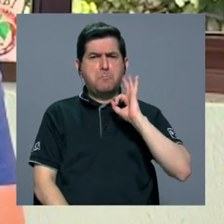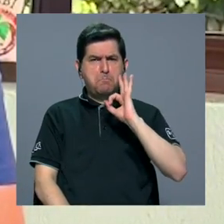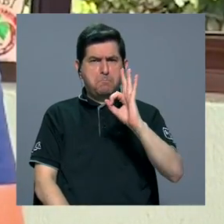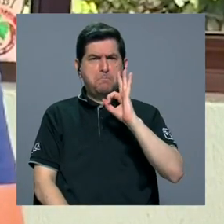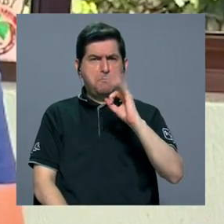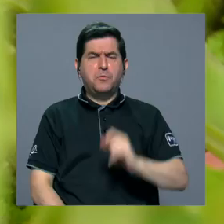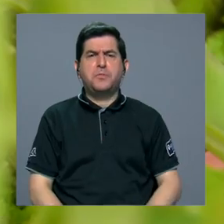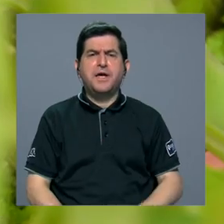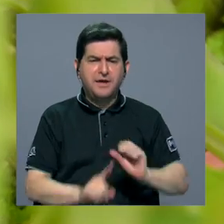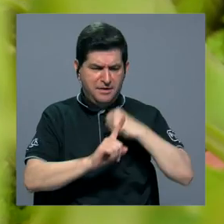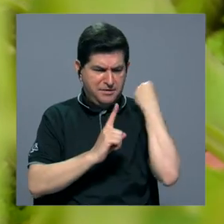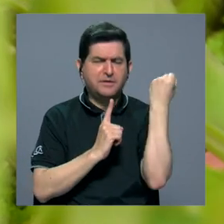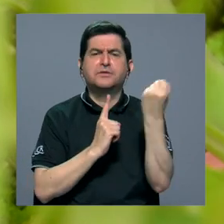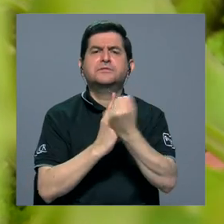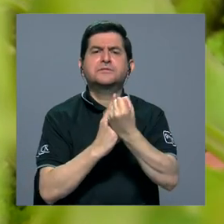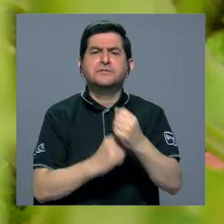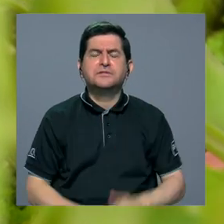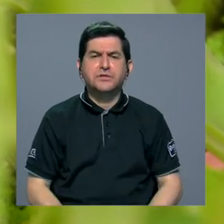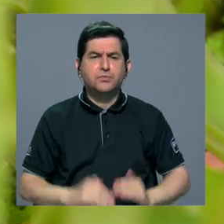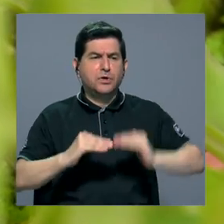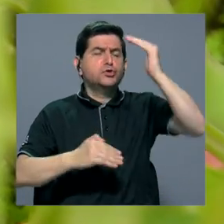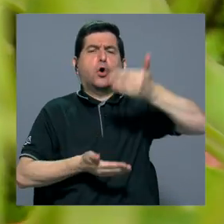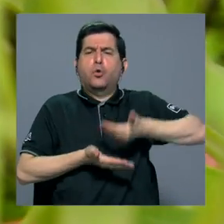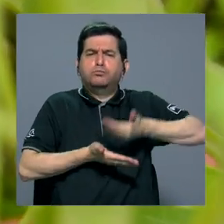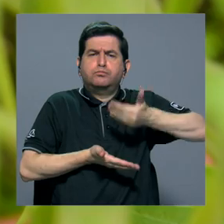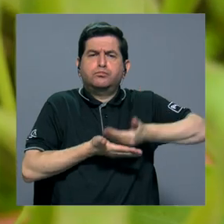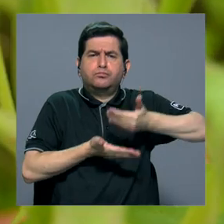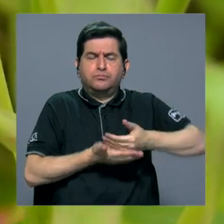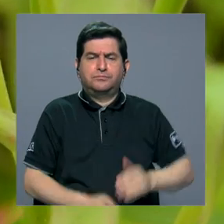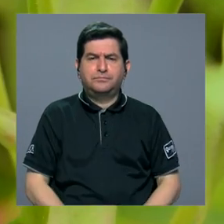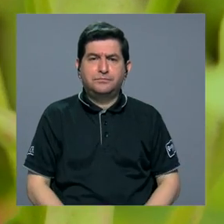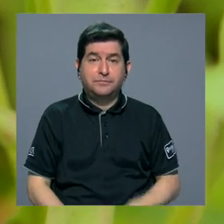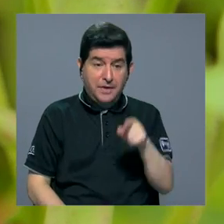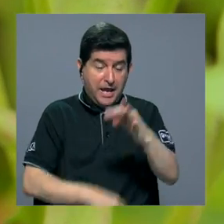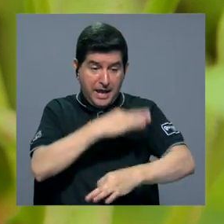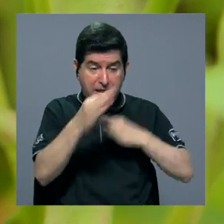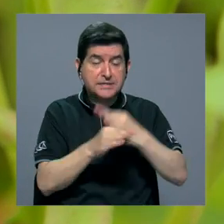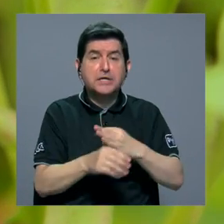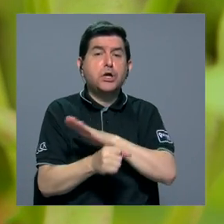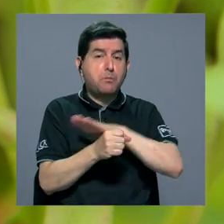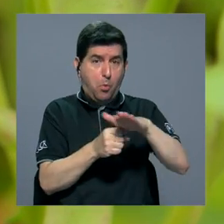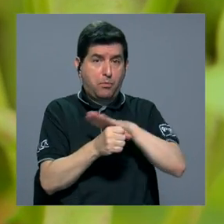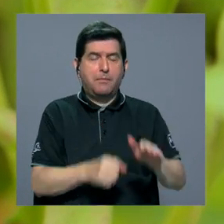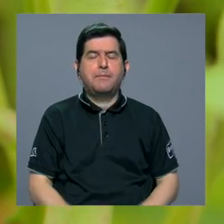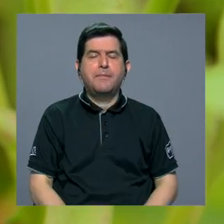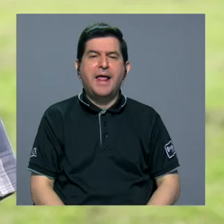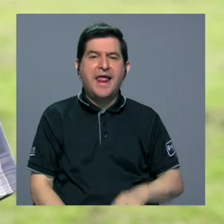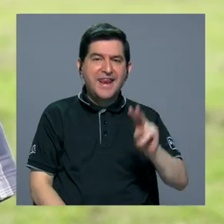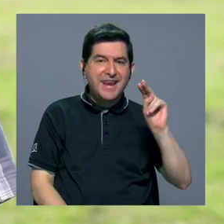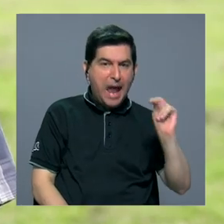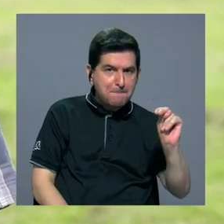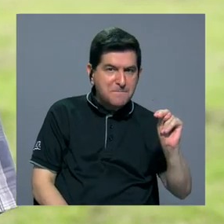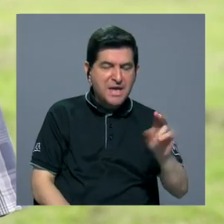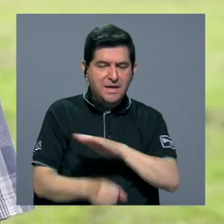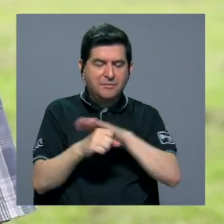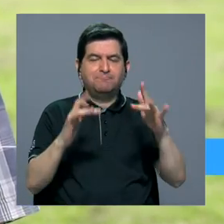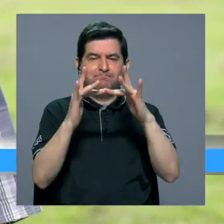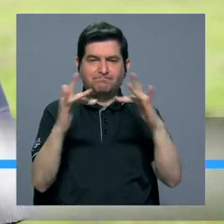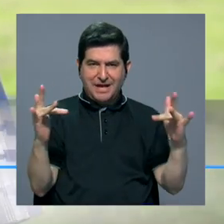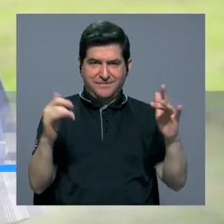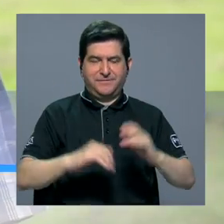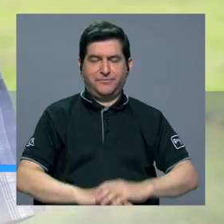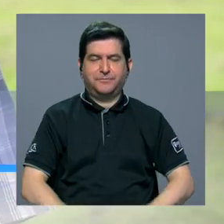en condiciones de alta humedad, entonces ha sido una variedad bastante completa. La nambí vino a llenar un vacío,